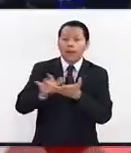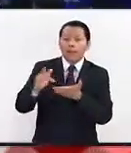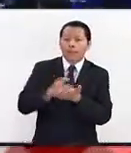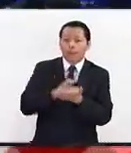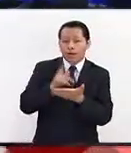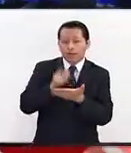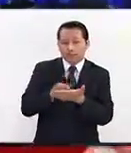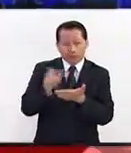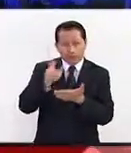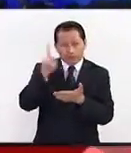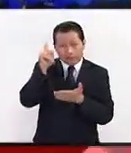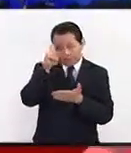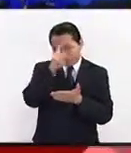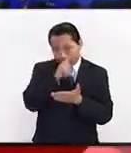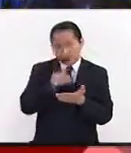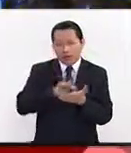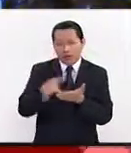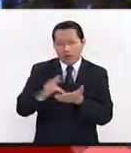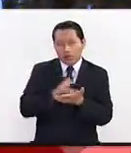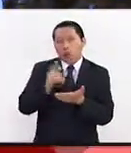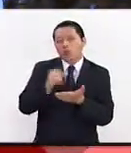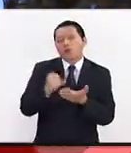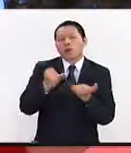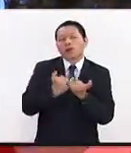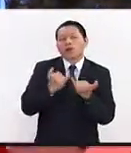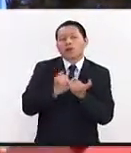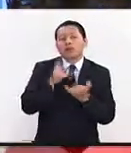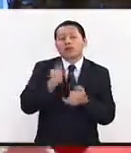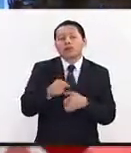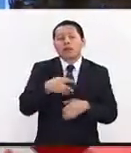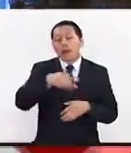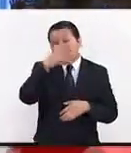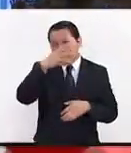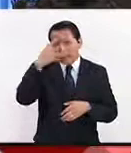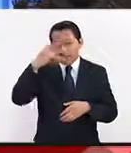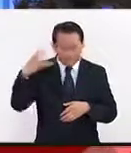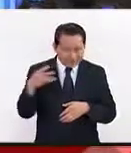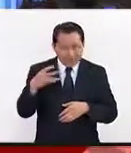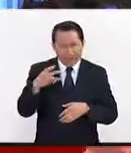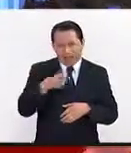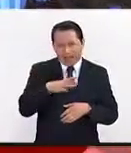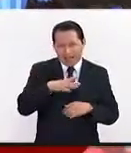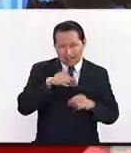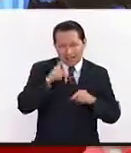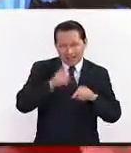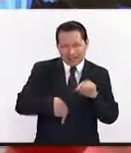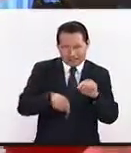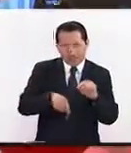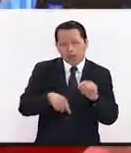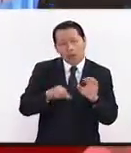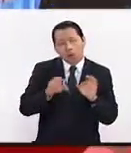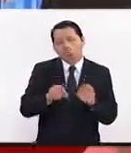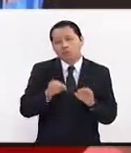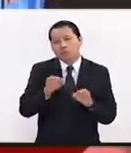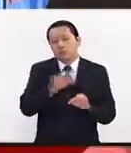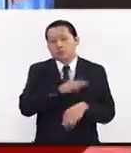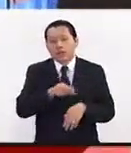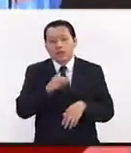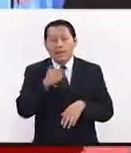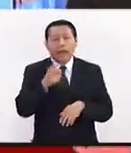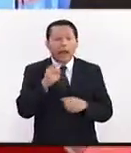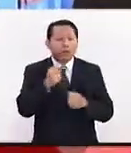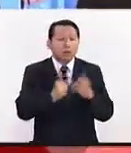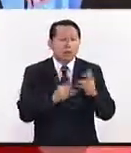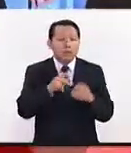momentos complejos. Destaca también la eliminación de la visa por parte del primer ministro Justin Trudeau, que estas cifras son interesantes,